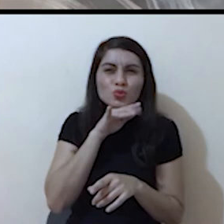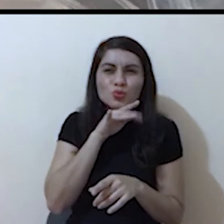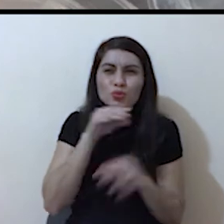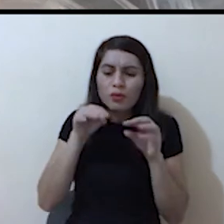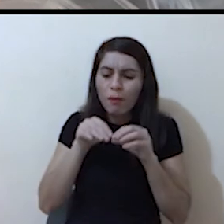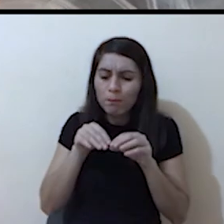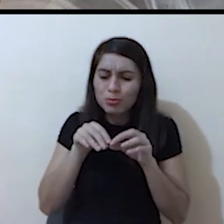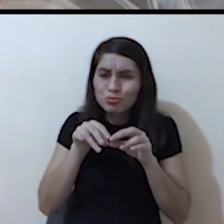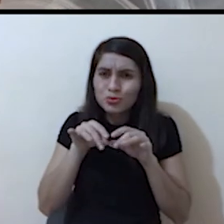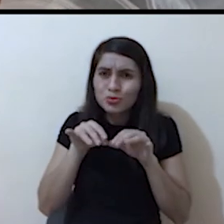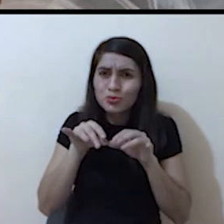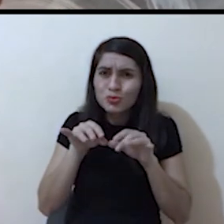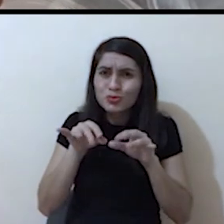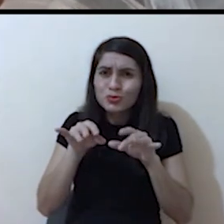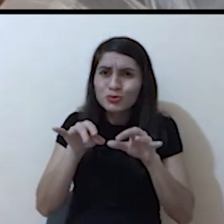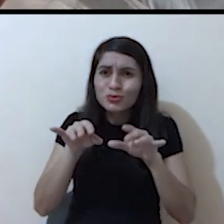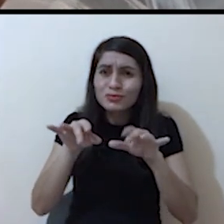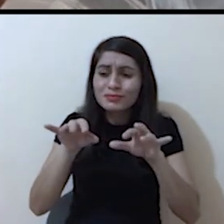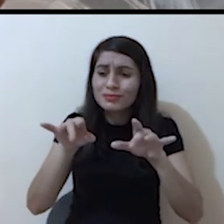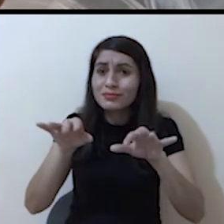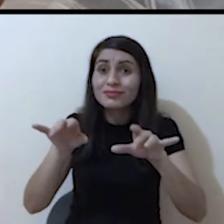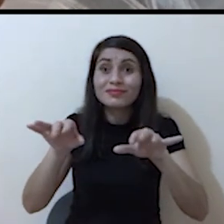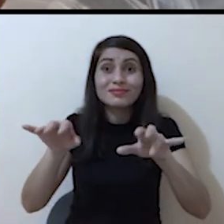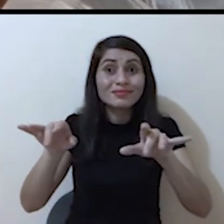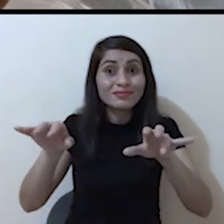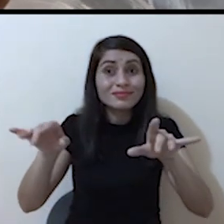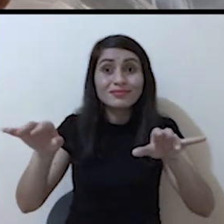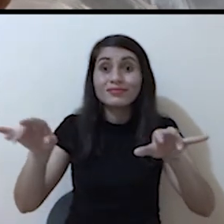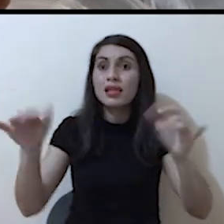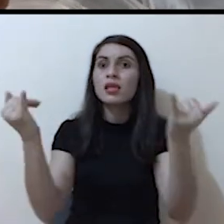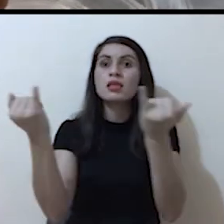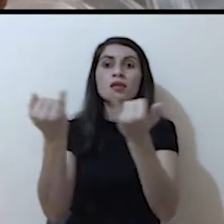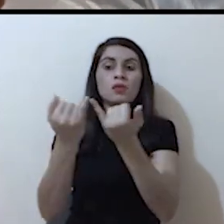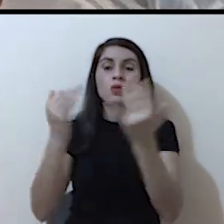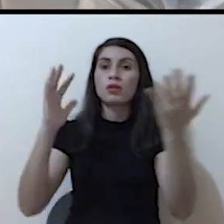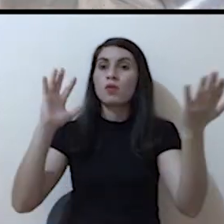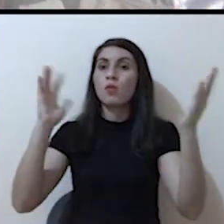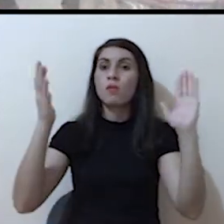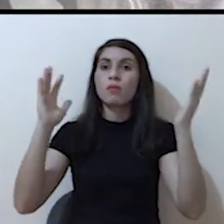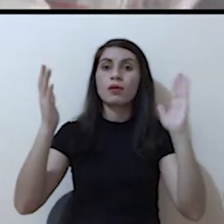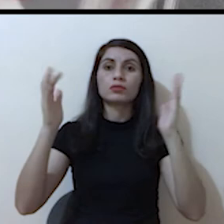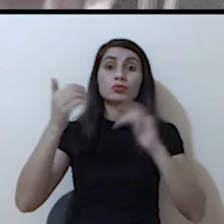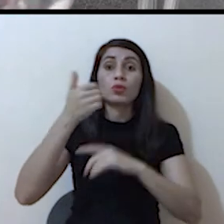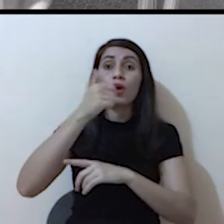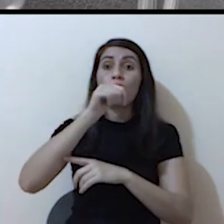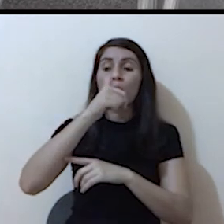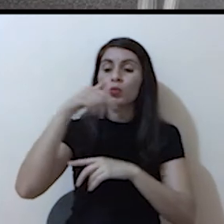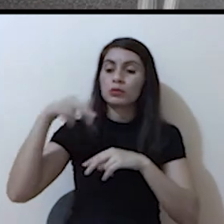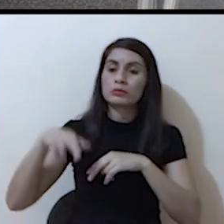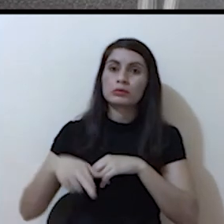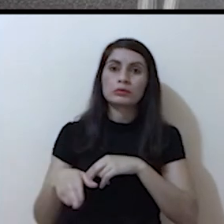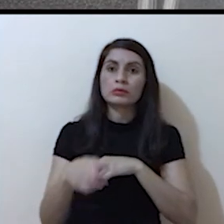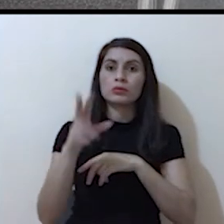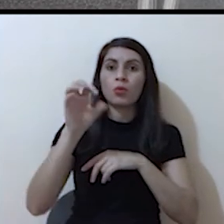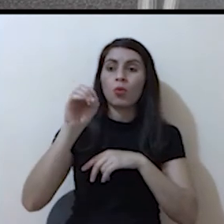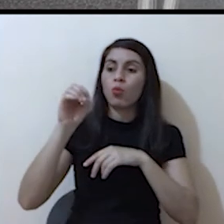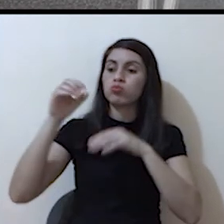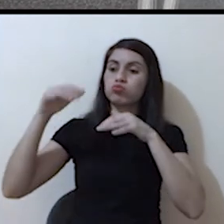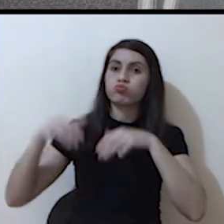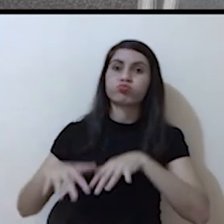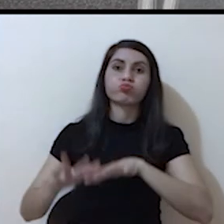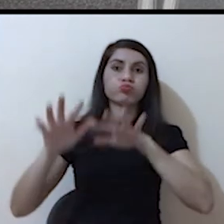digregándose o regándose por todas las fuentes de agua hasta terminar en los océanos,